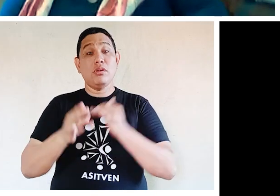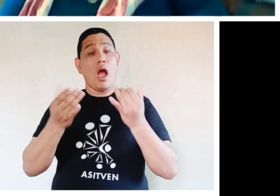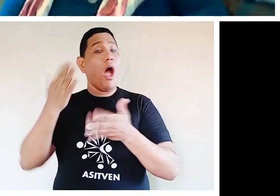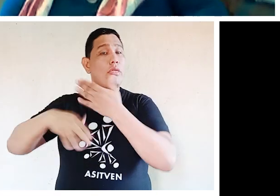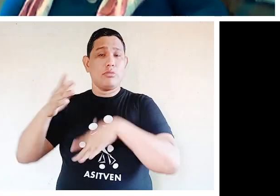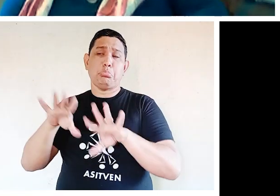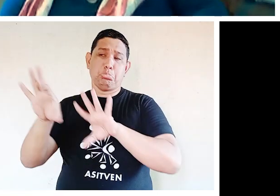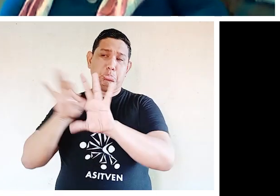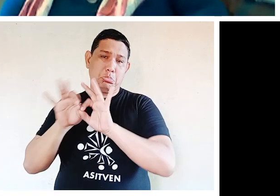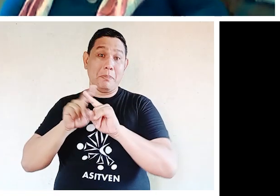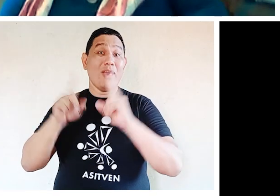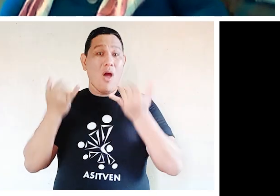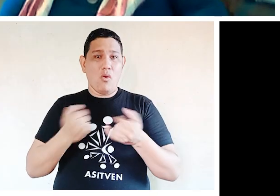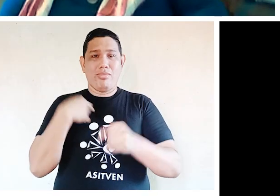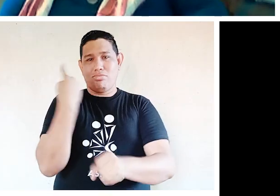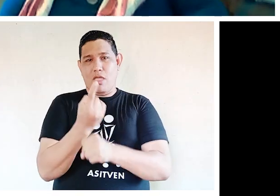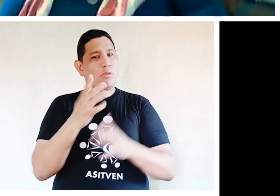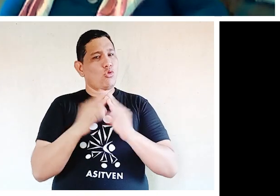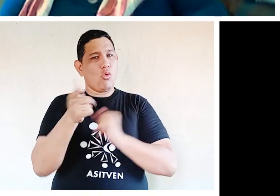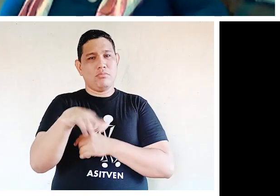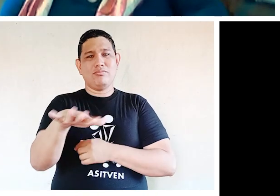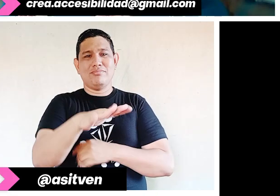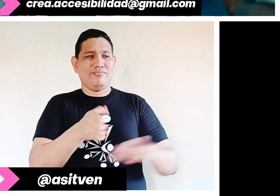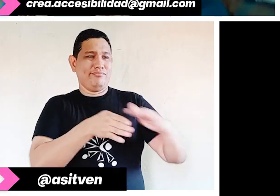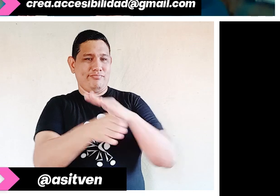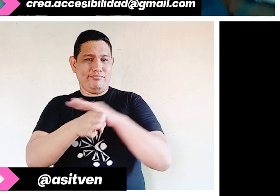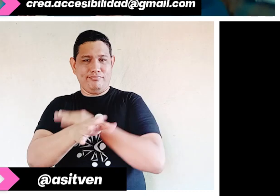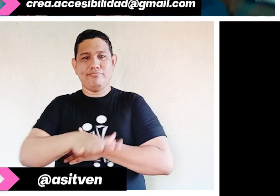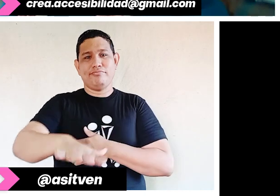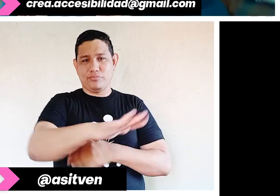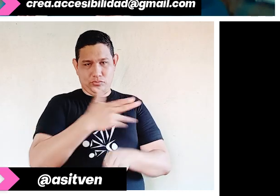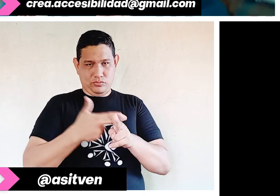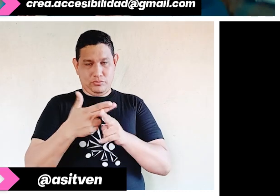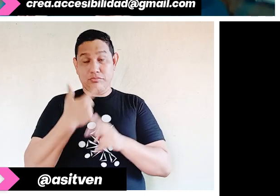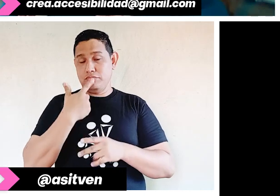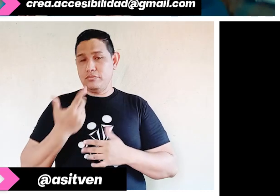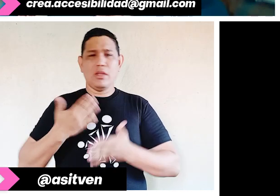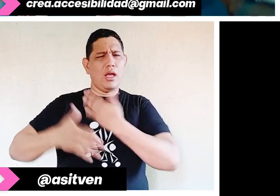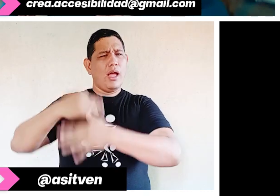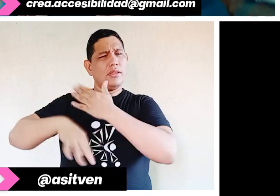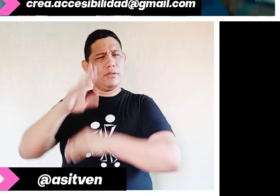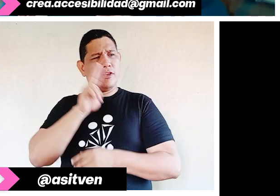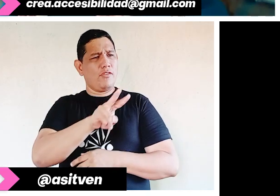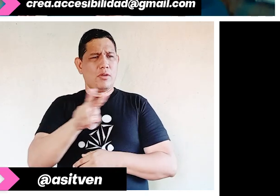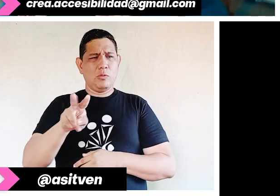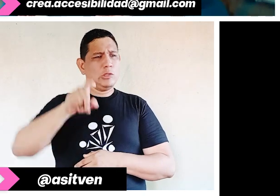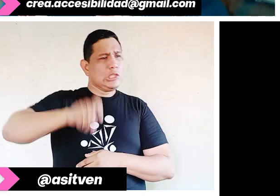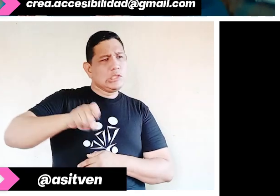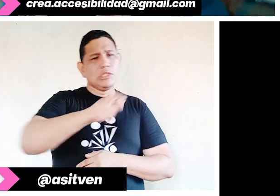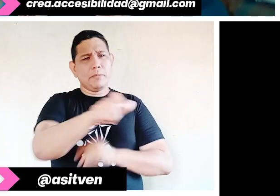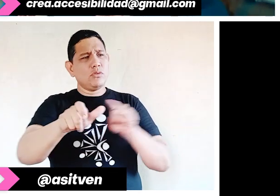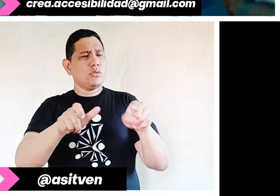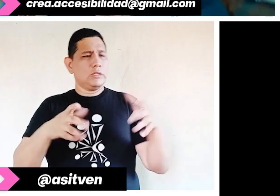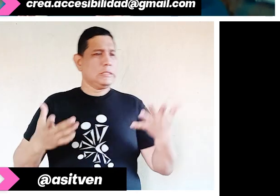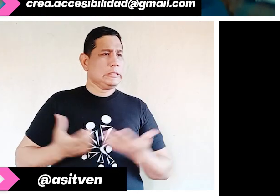y de nombre accesibilidad del medio. Adicionalmente, se observó la necesidad de atender otros